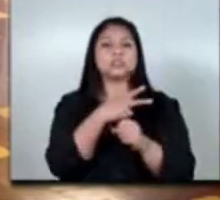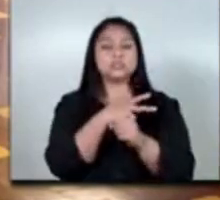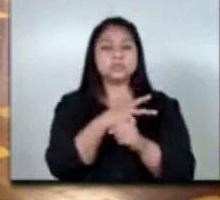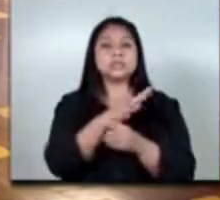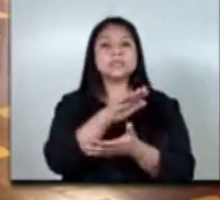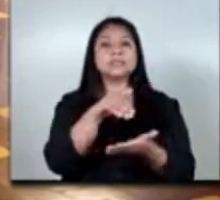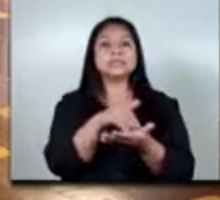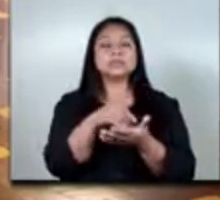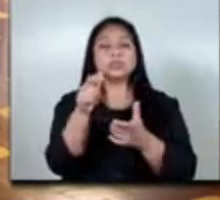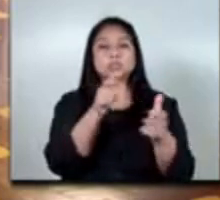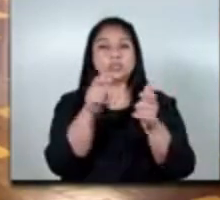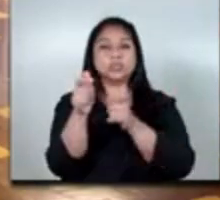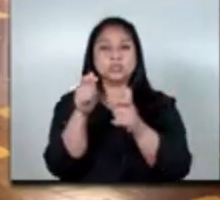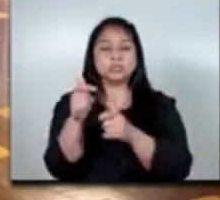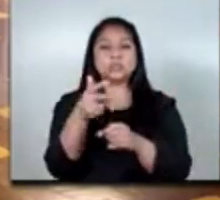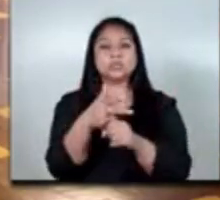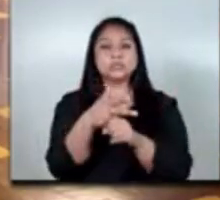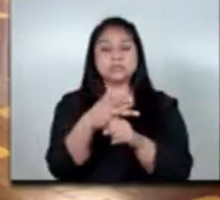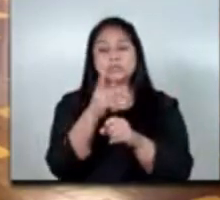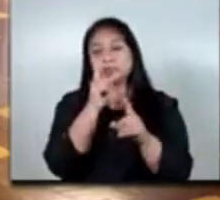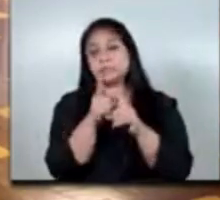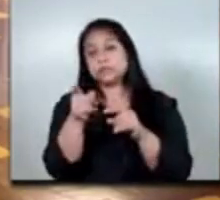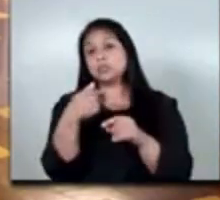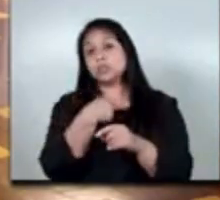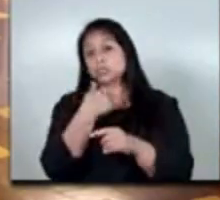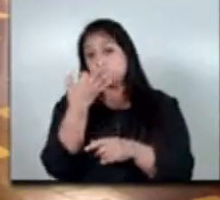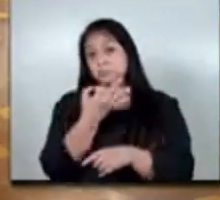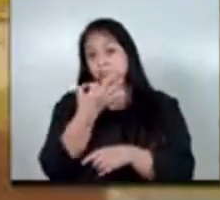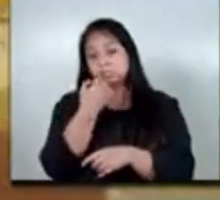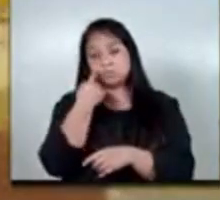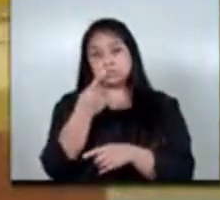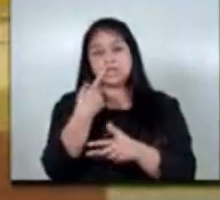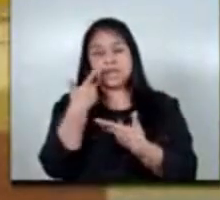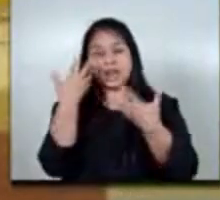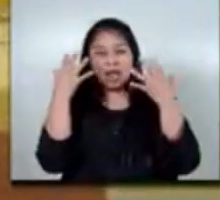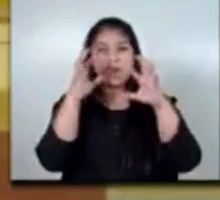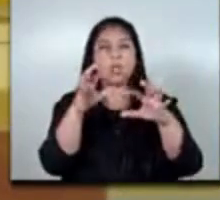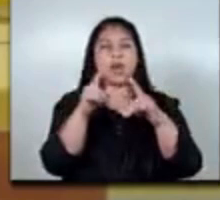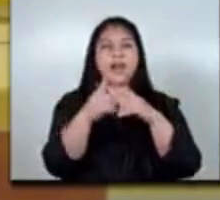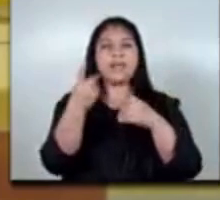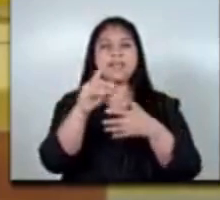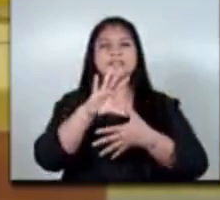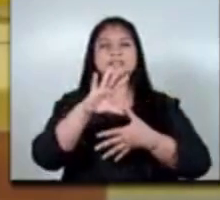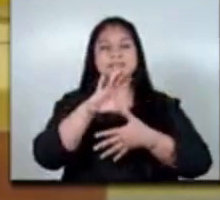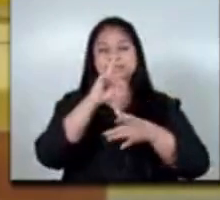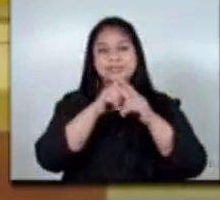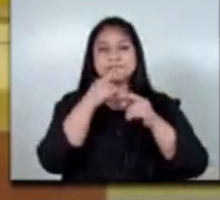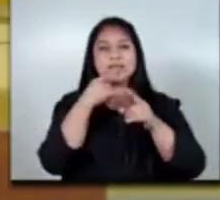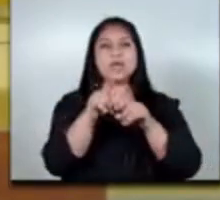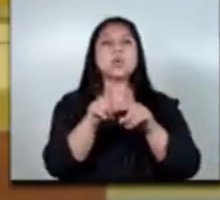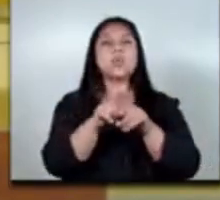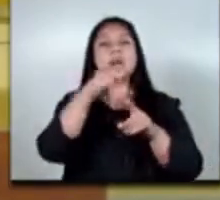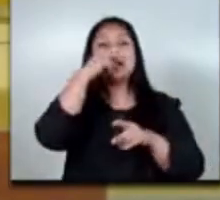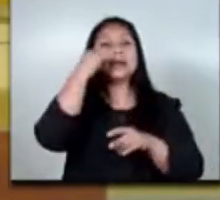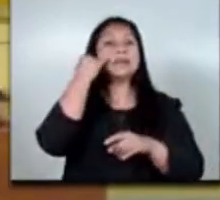logístico de las Américas y estoy seguro que la podemos convertir en el jaguar de las Américas así como existe el tigre de